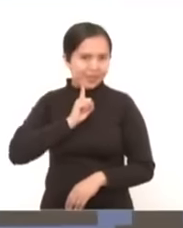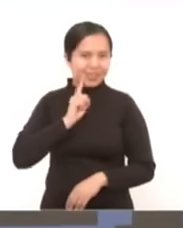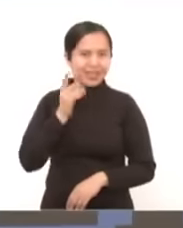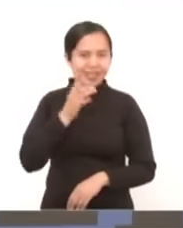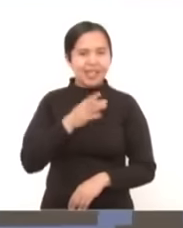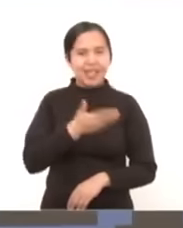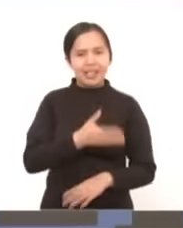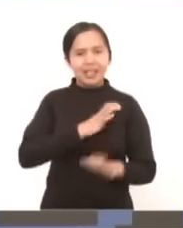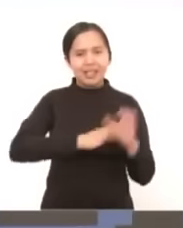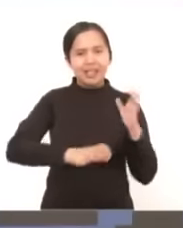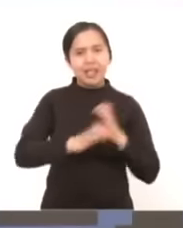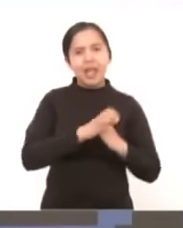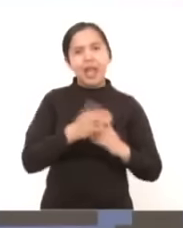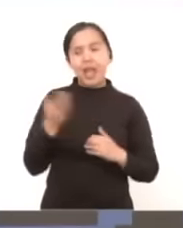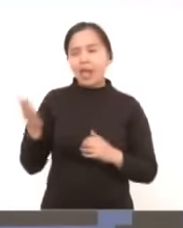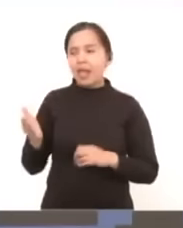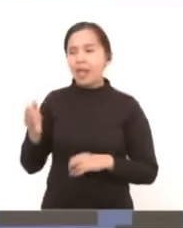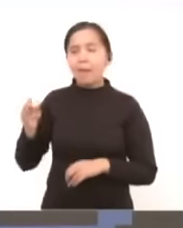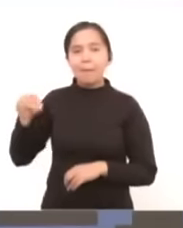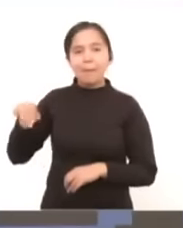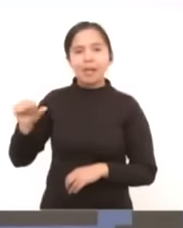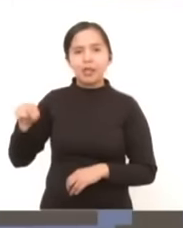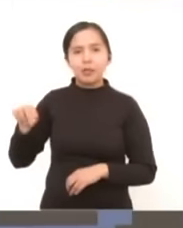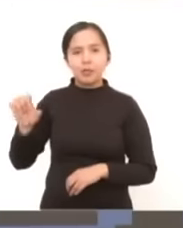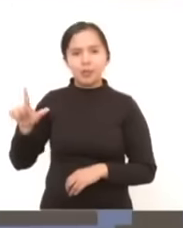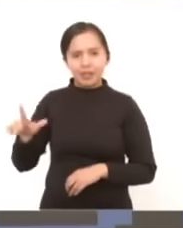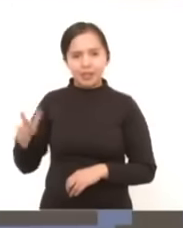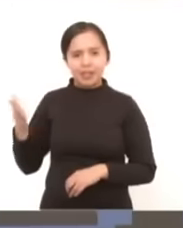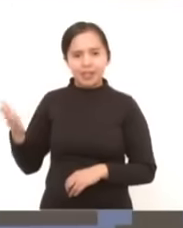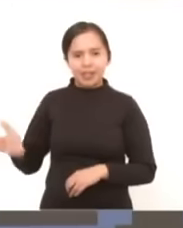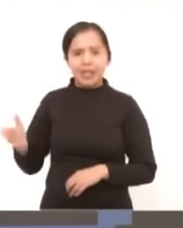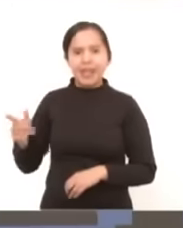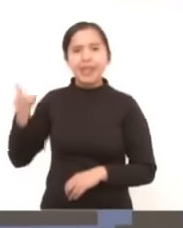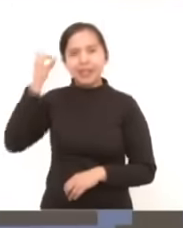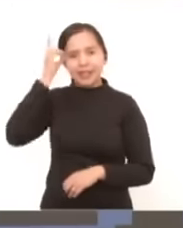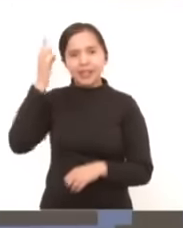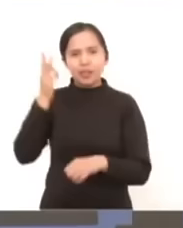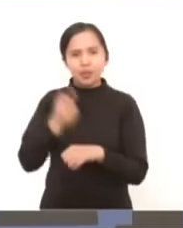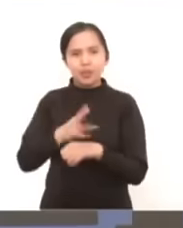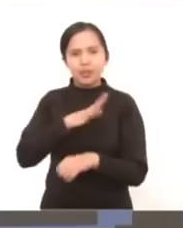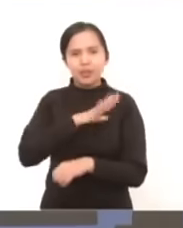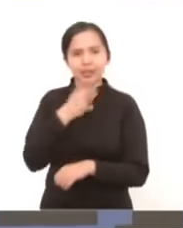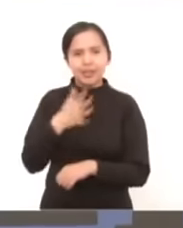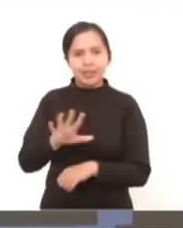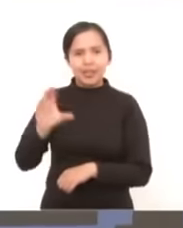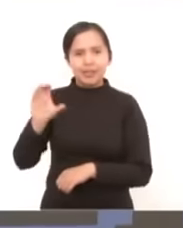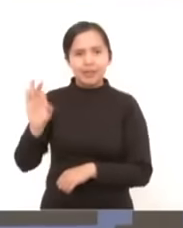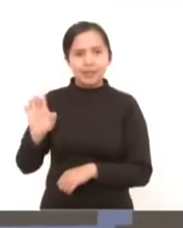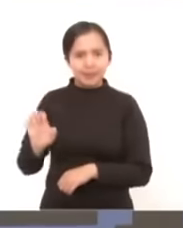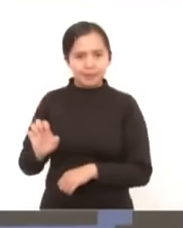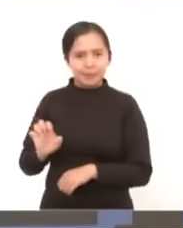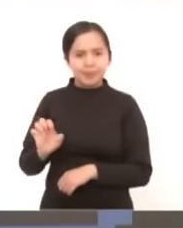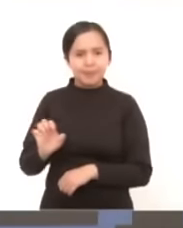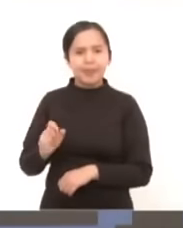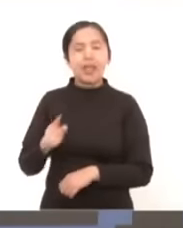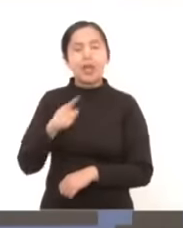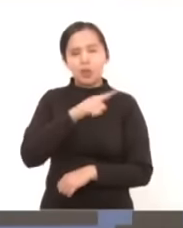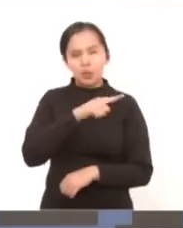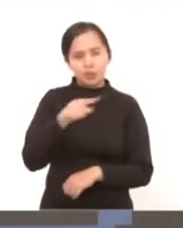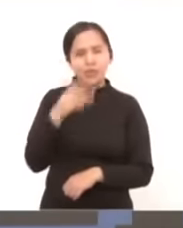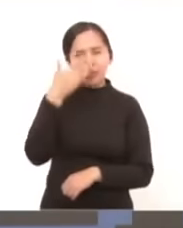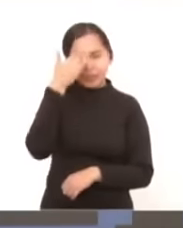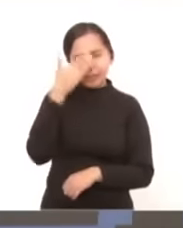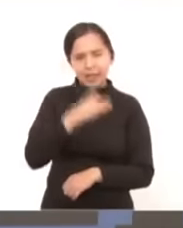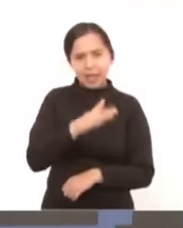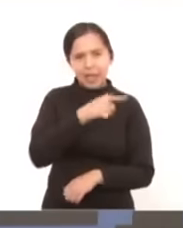al licenciado Manuel Bartlett, director de la Comisión Federal de Electricidad. Ustedes saben que la doctora